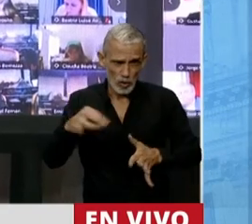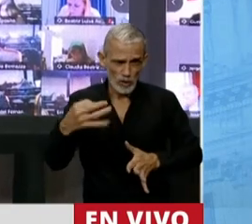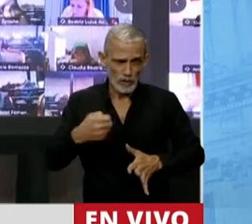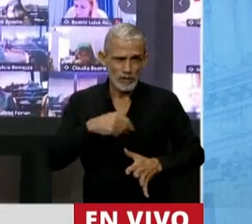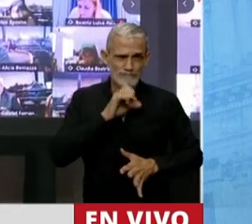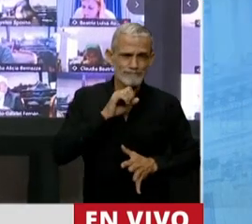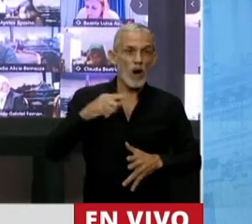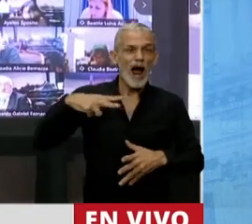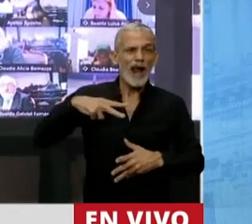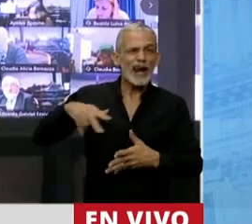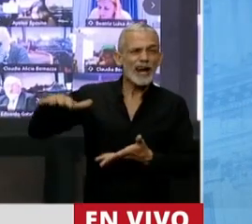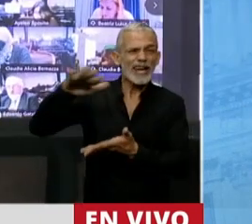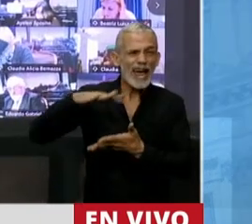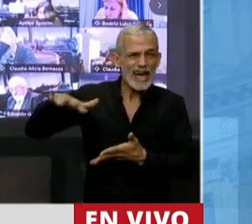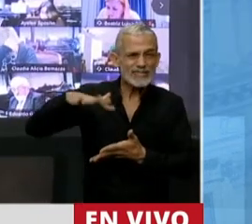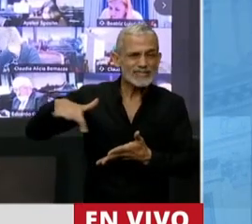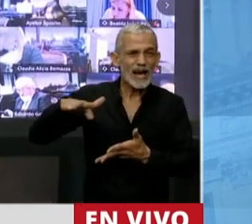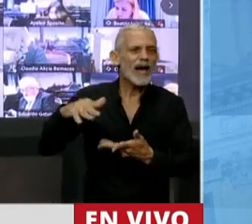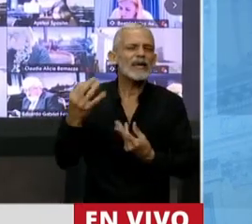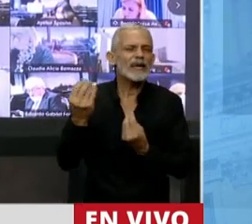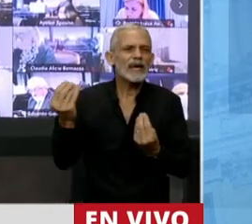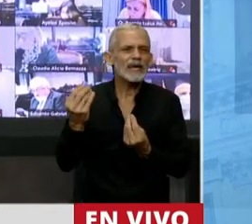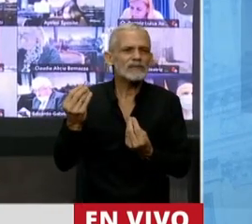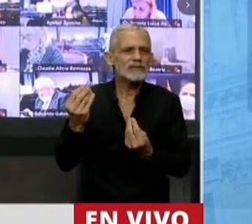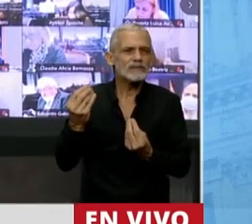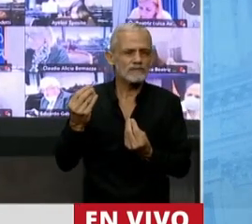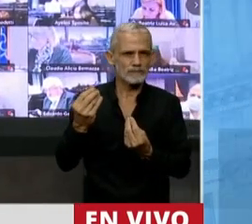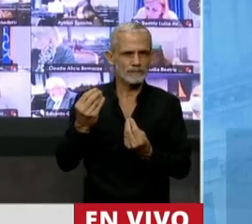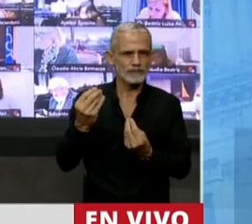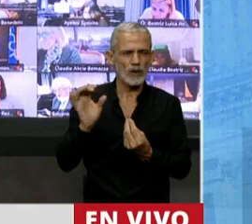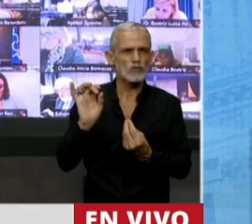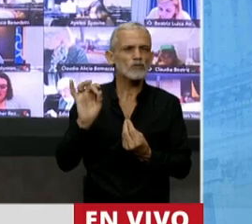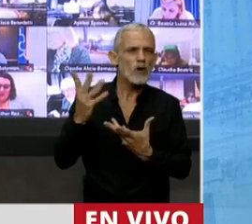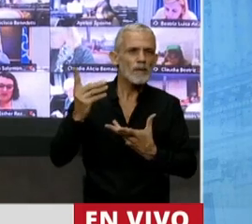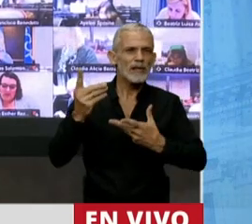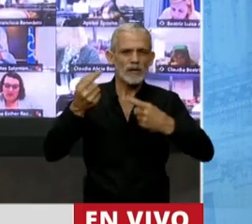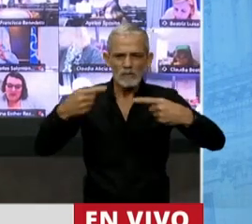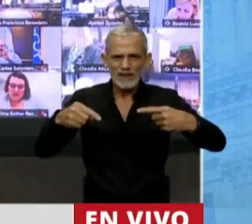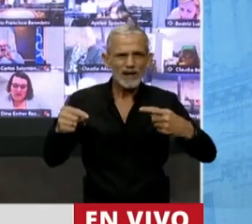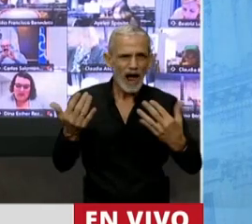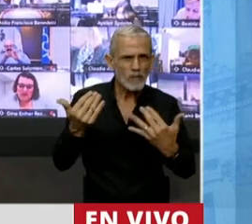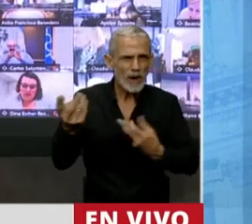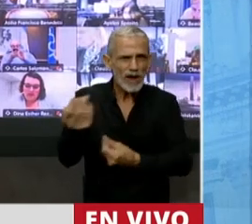la riqueza no sólo radica en lo material,